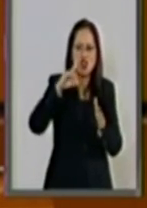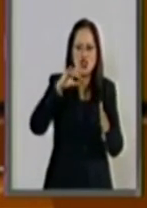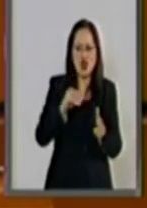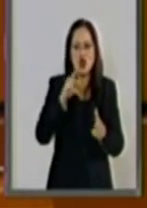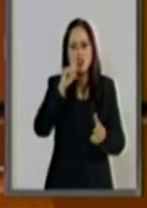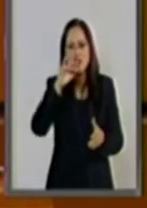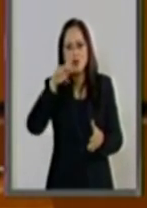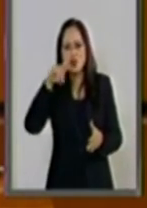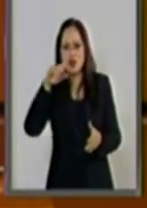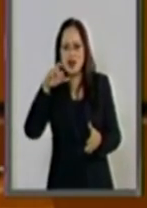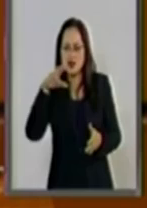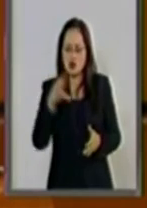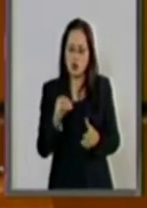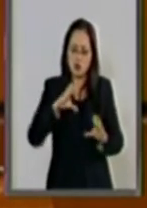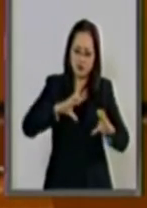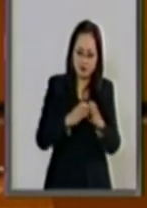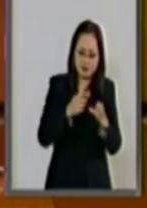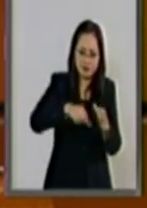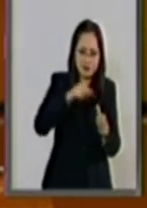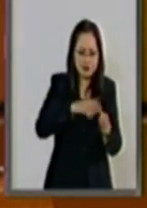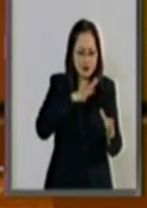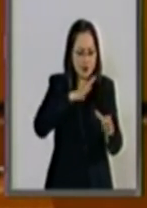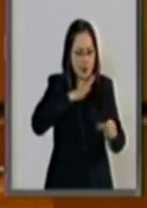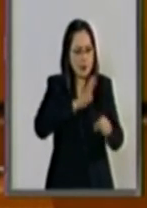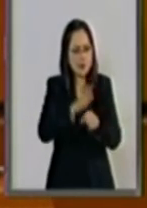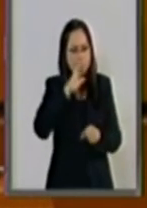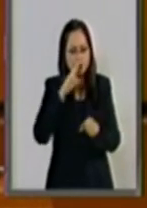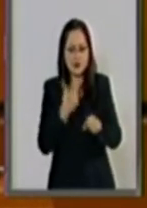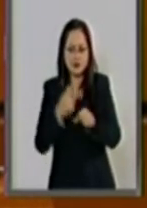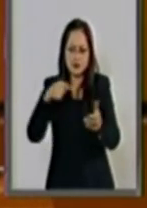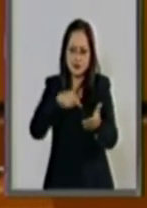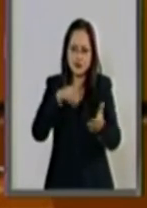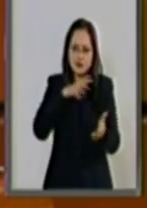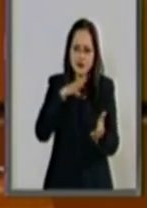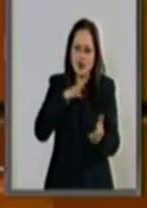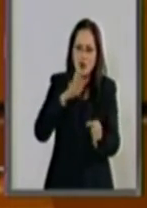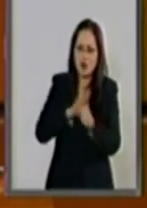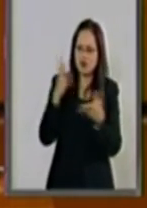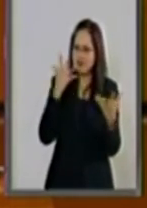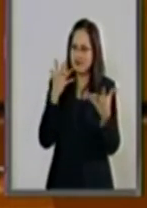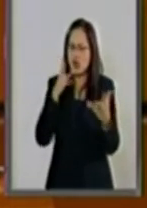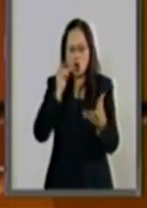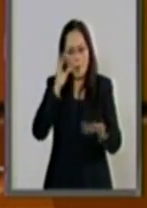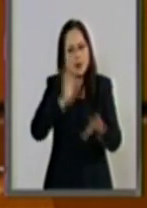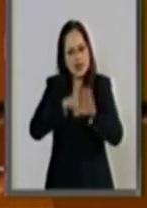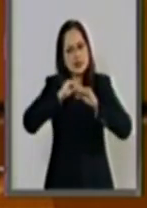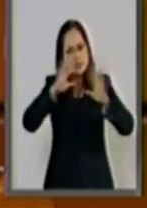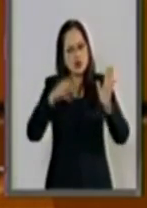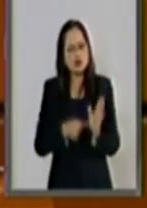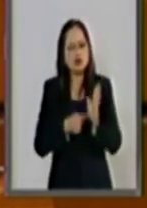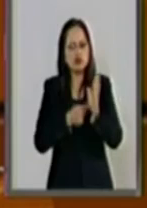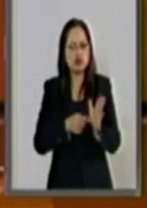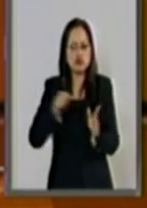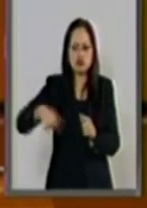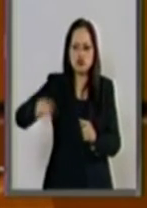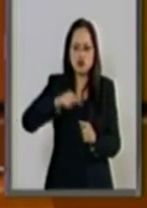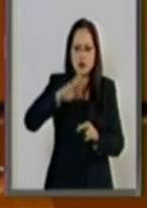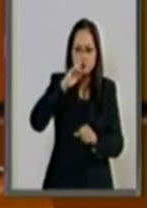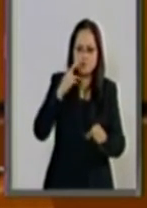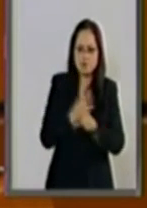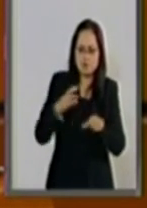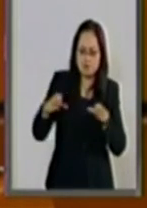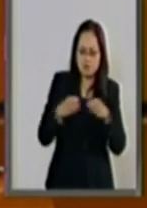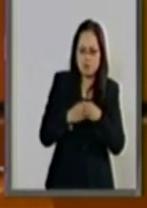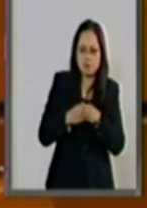clarificar la naturaleza que tiene dicha facultad y evitar confusiones teniendo dicha facultad mezclada con la